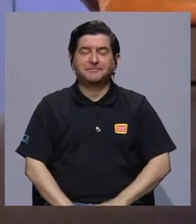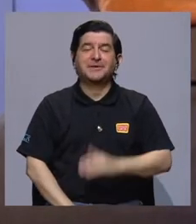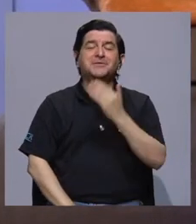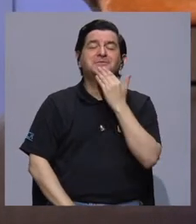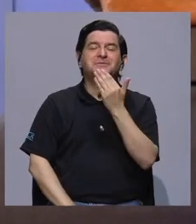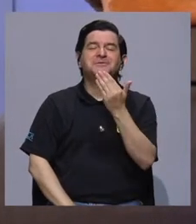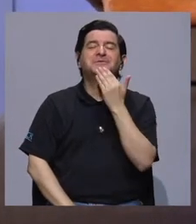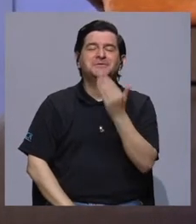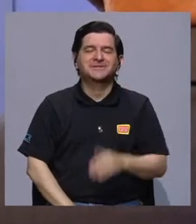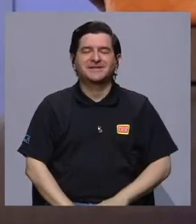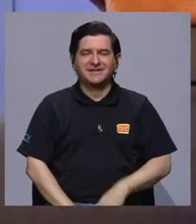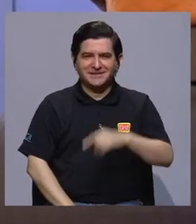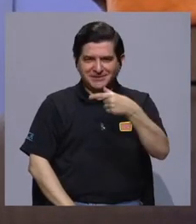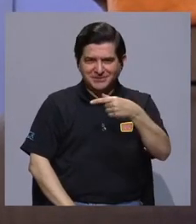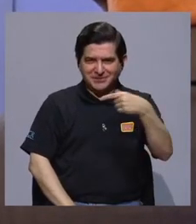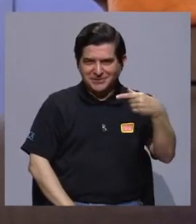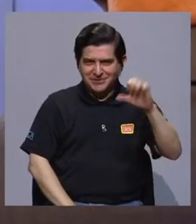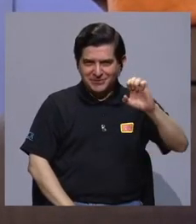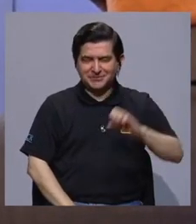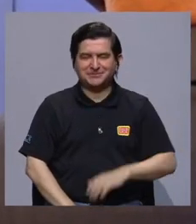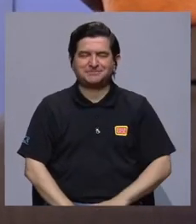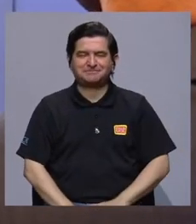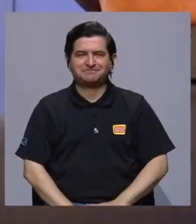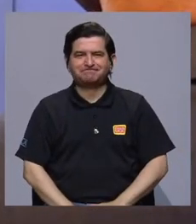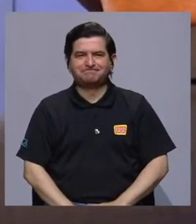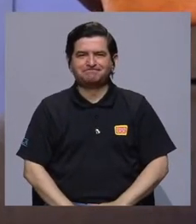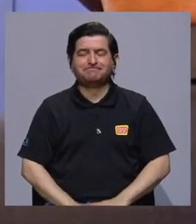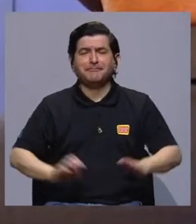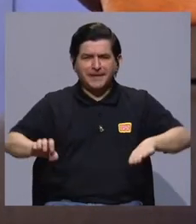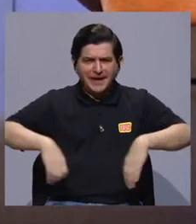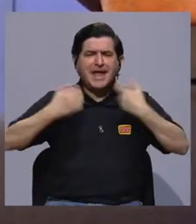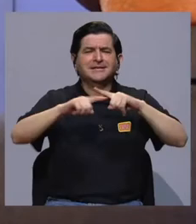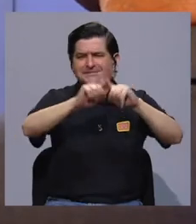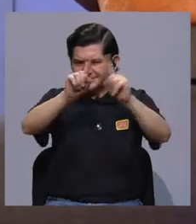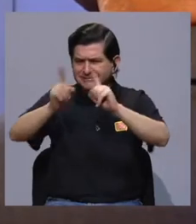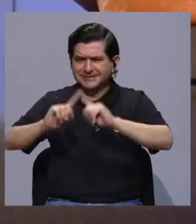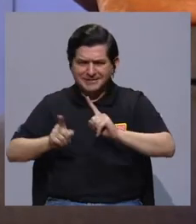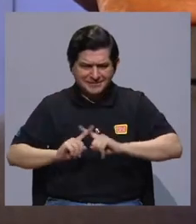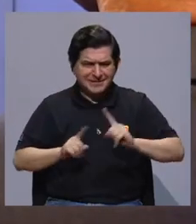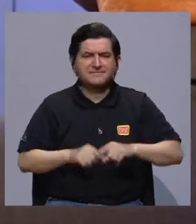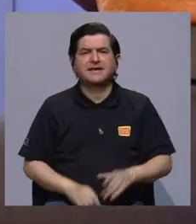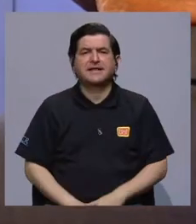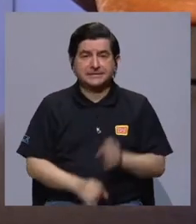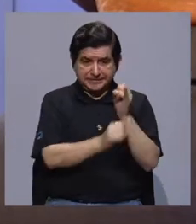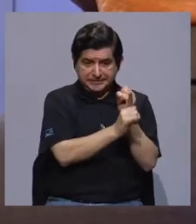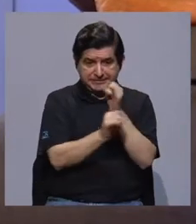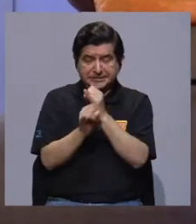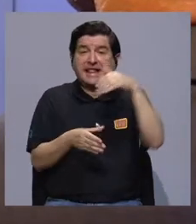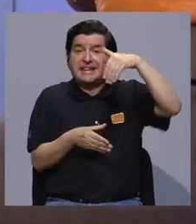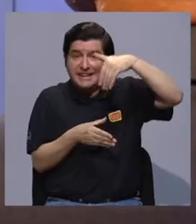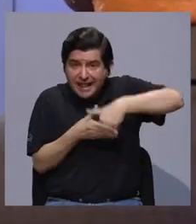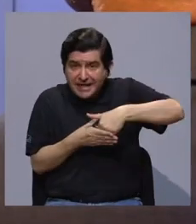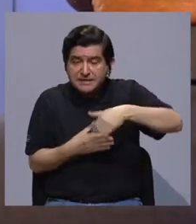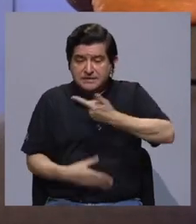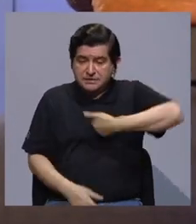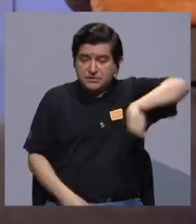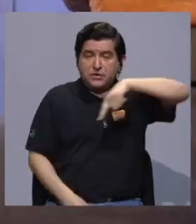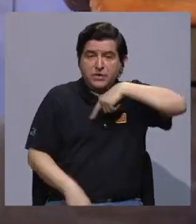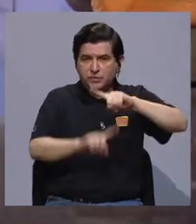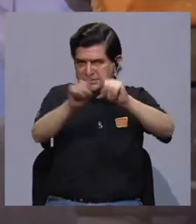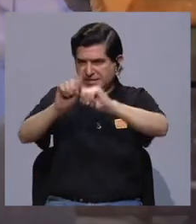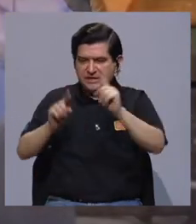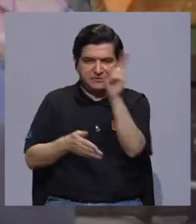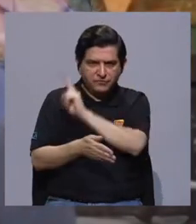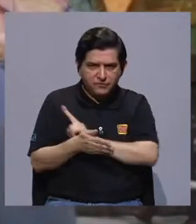Gracias, don Gustavo. Definitivamente hay una serie de instancias a lo interno de nuestras